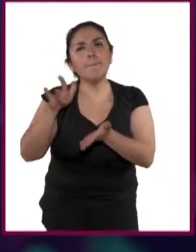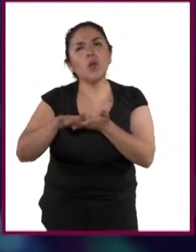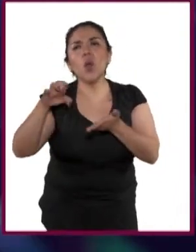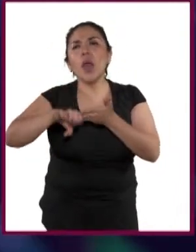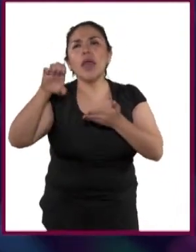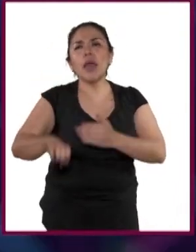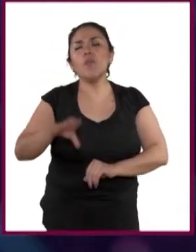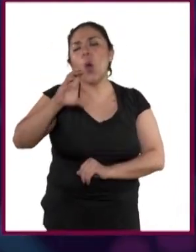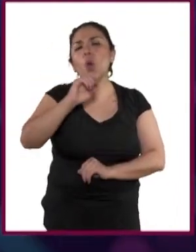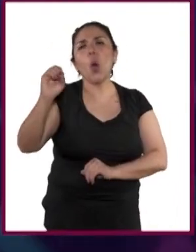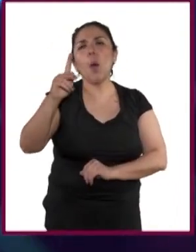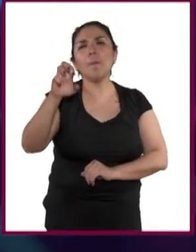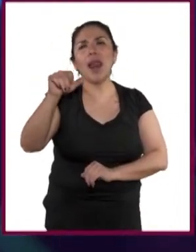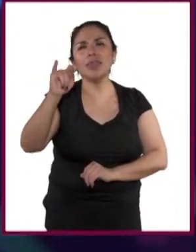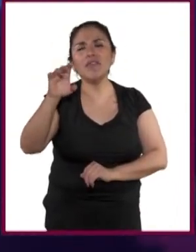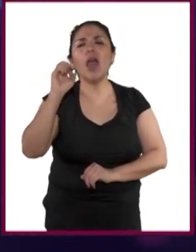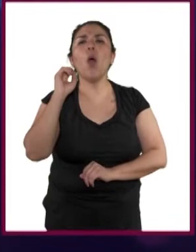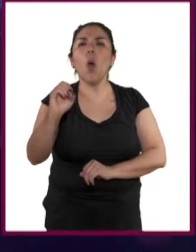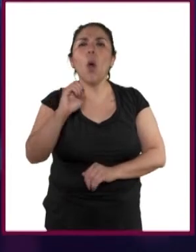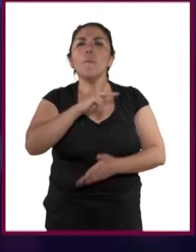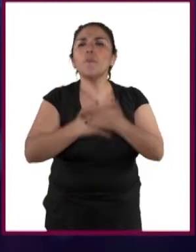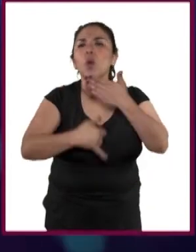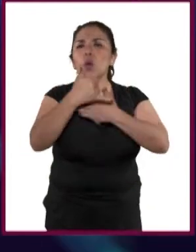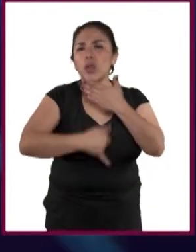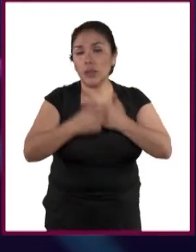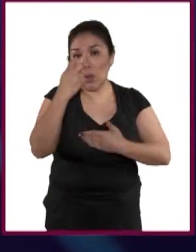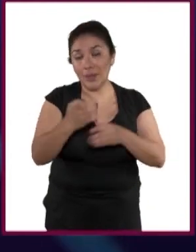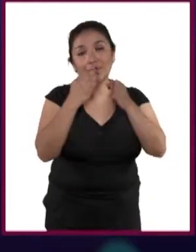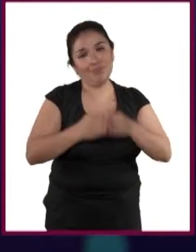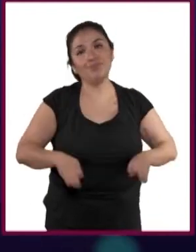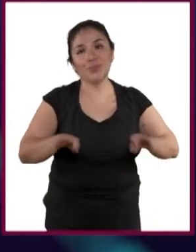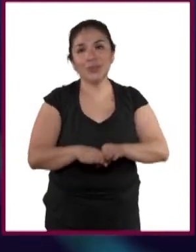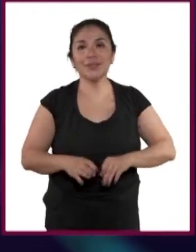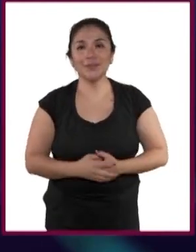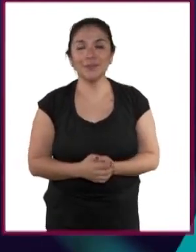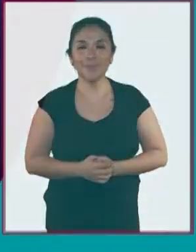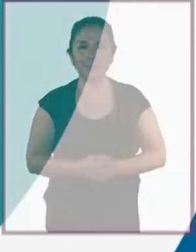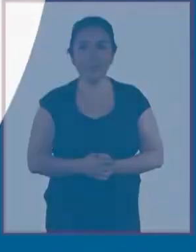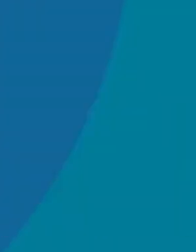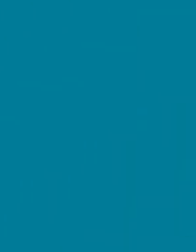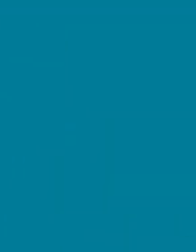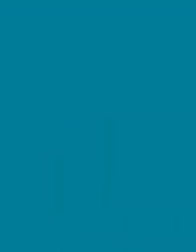apoyos, por ejemplo, de cooperativas, de proyectos productivos. Yo creo que eso es importante.